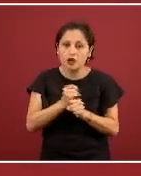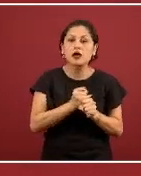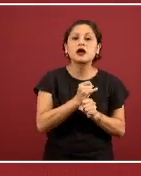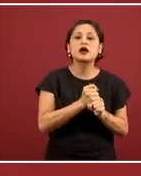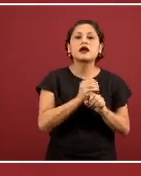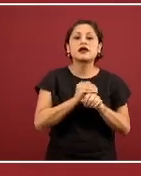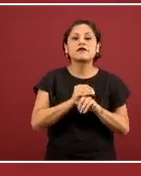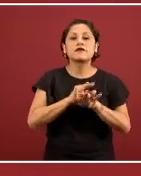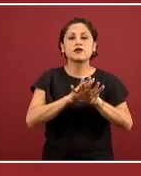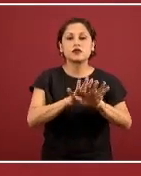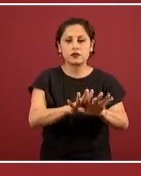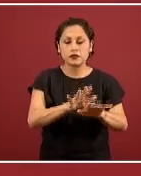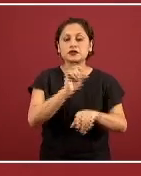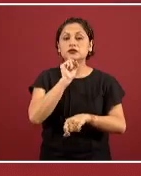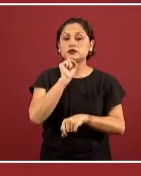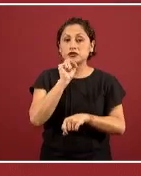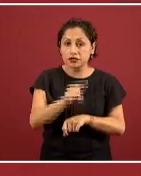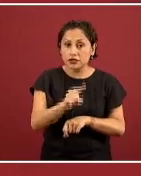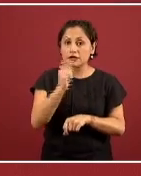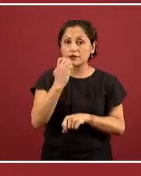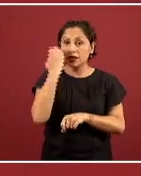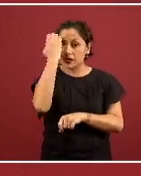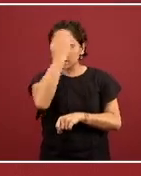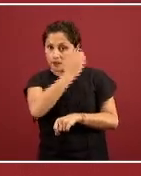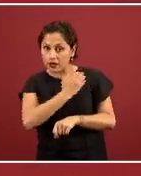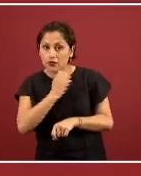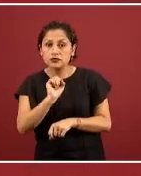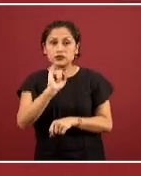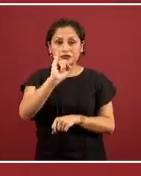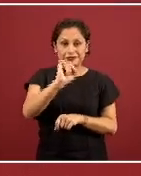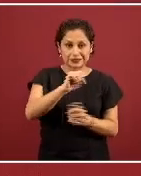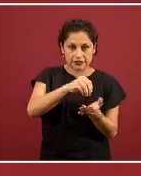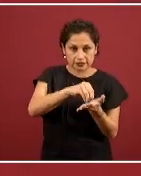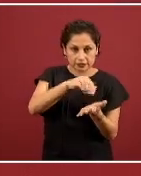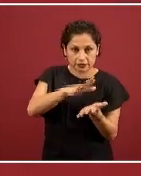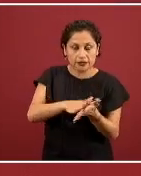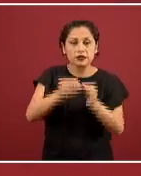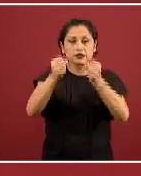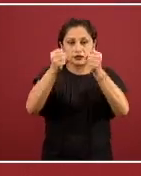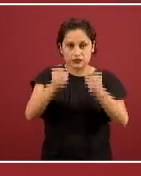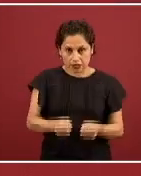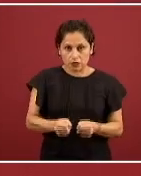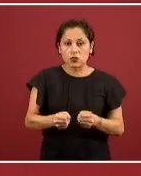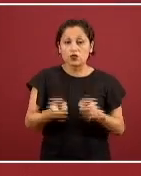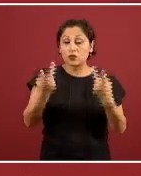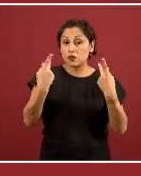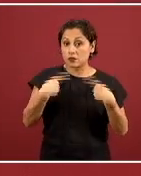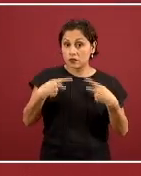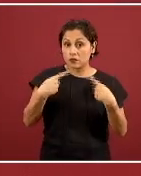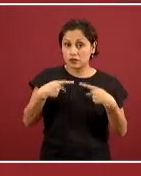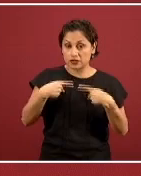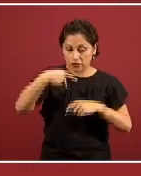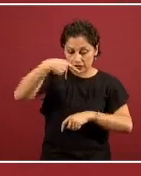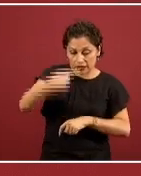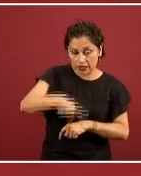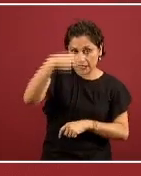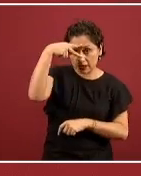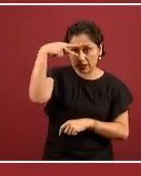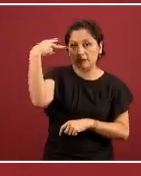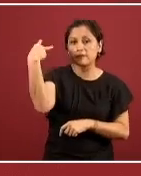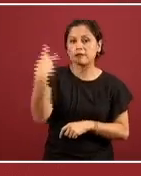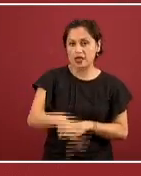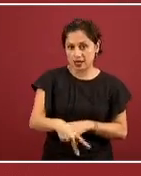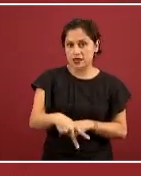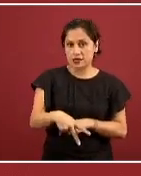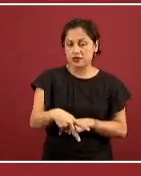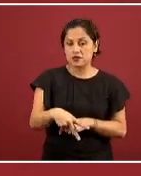con resultados de pruebas confirmatorias de las personas que han sido notificadas y estudiadas en México. Sí hemos visto